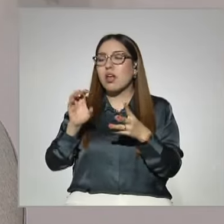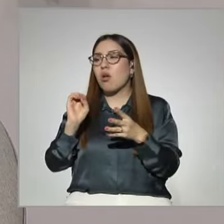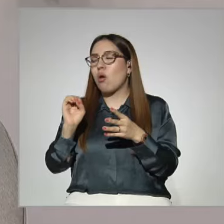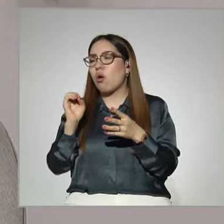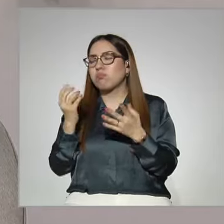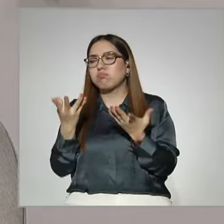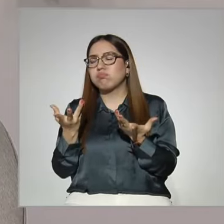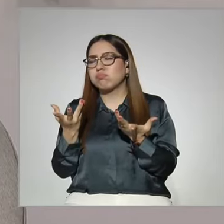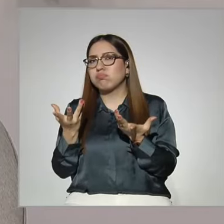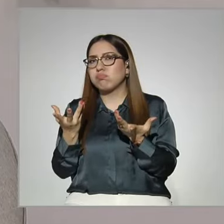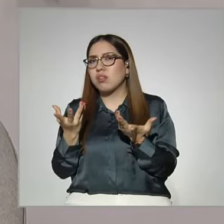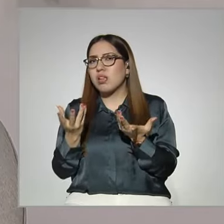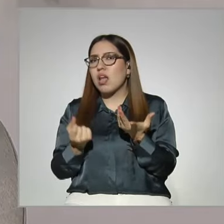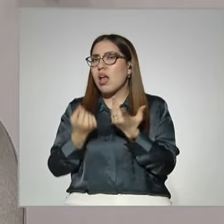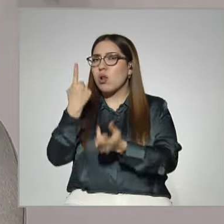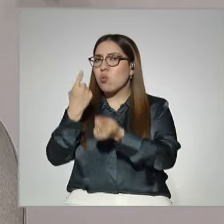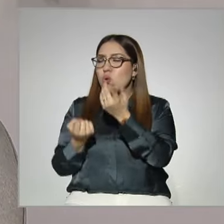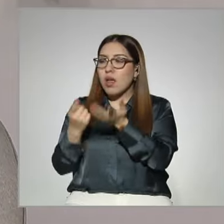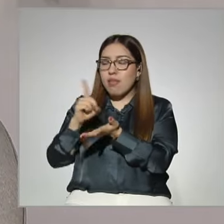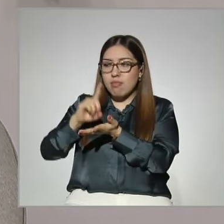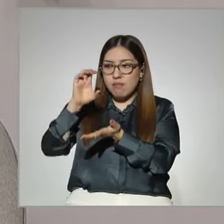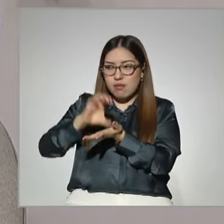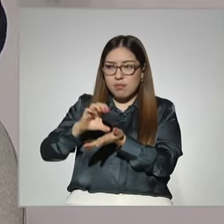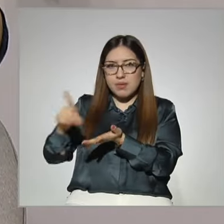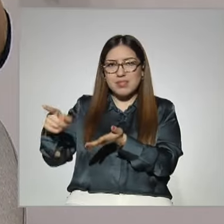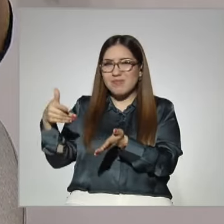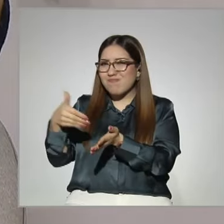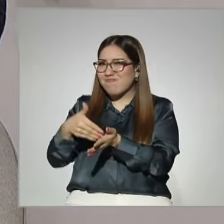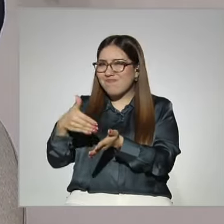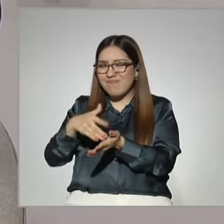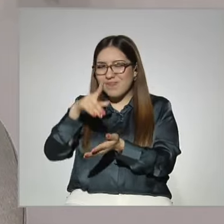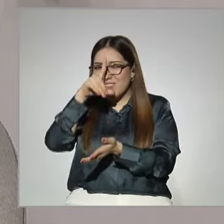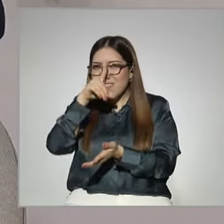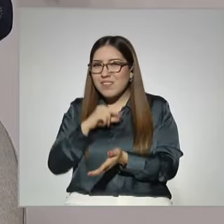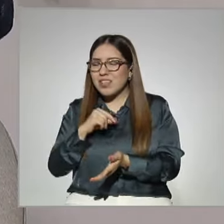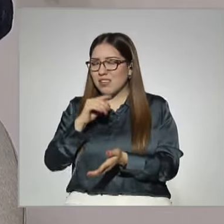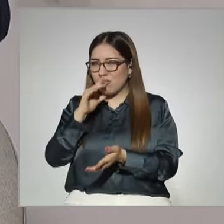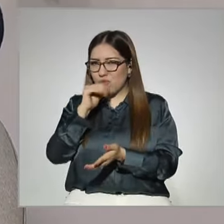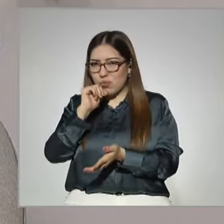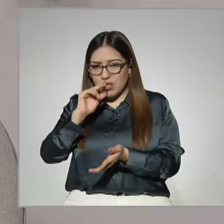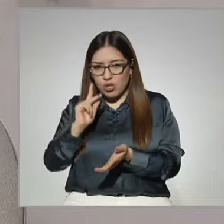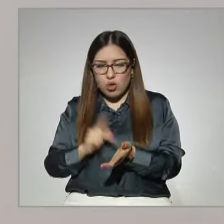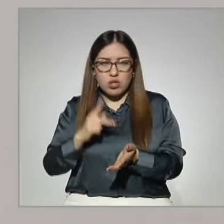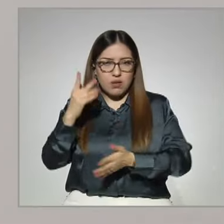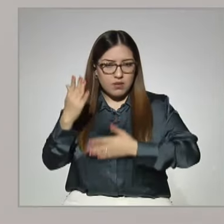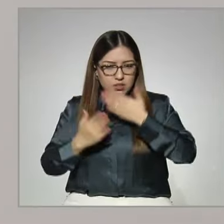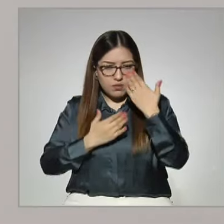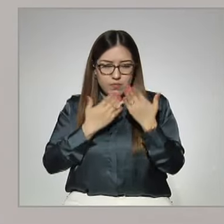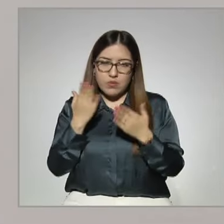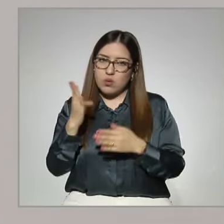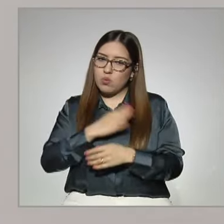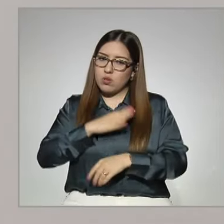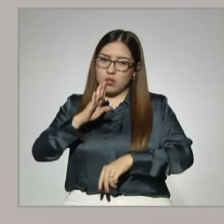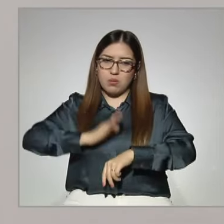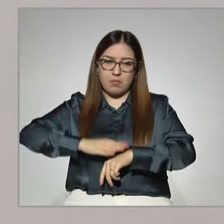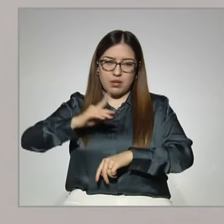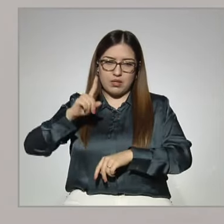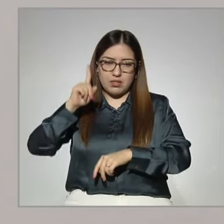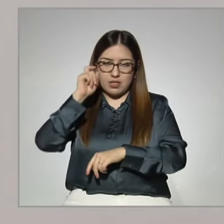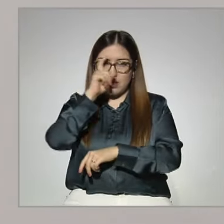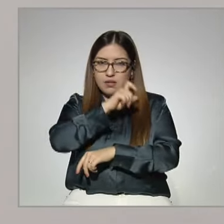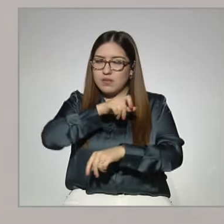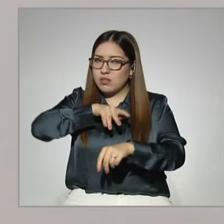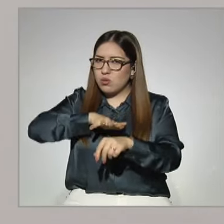o hay alguna discapacidad que no te permita que puedas retomar tus estudios. Bueno, la más difícil de todas es la